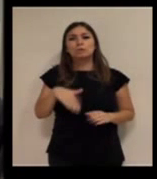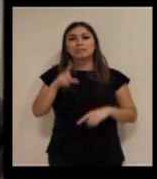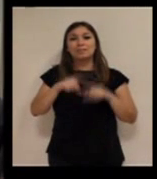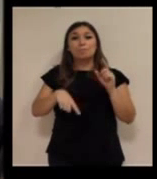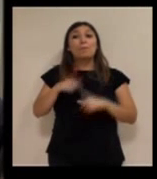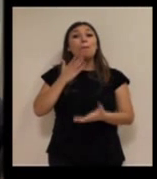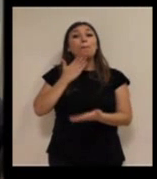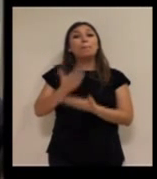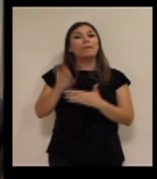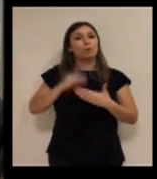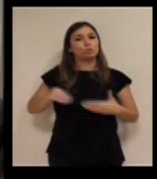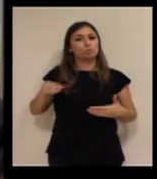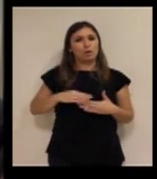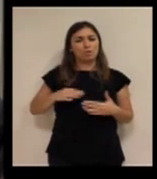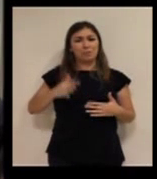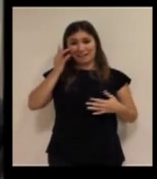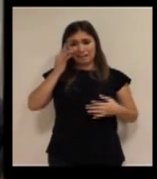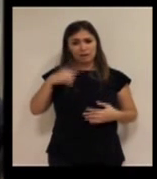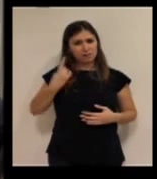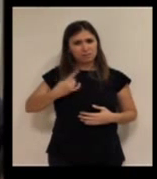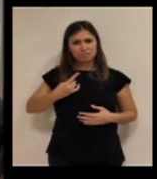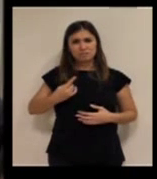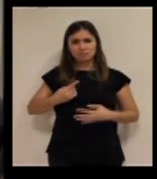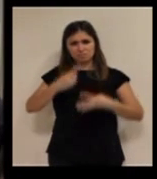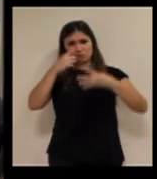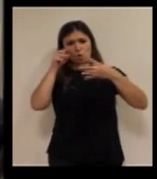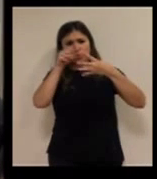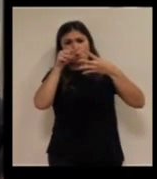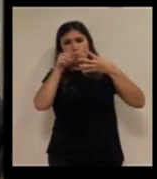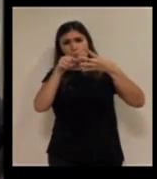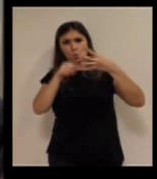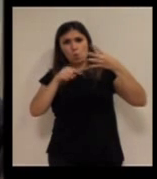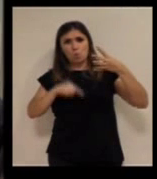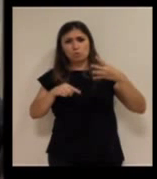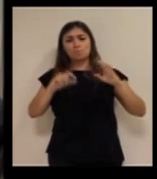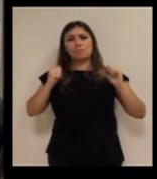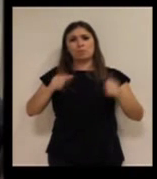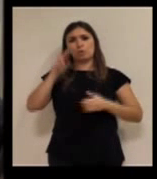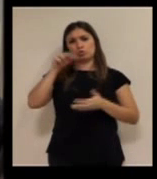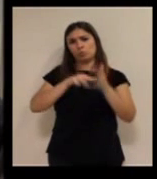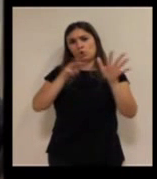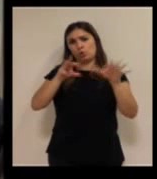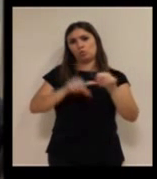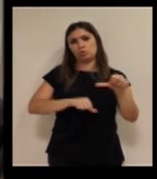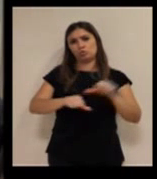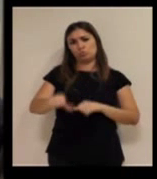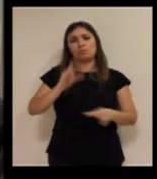en función del usuario, pero con periodicidad semanal, es decir, 4 veces al mes. Desde el año 2008.